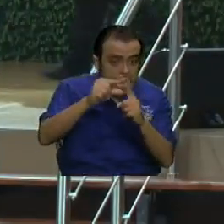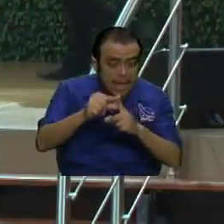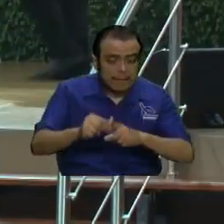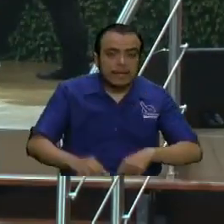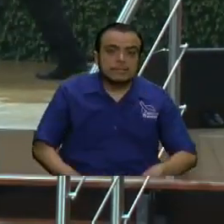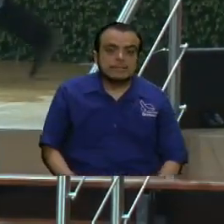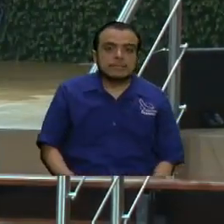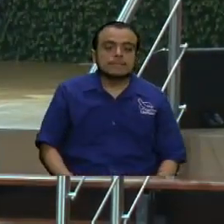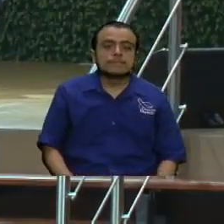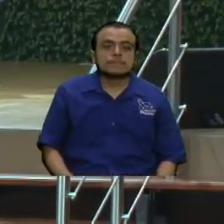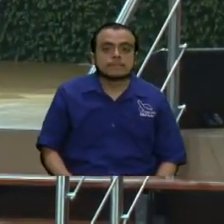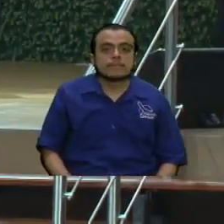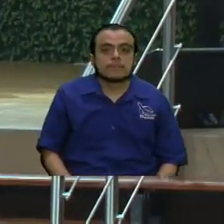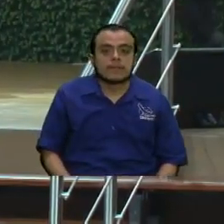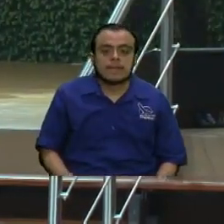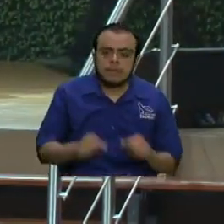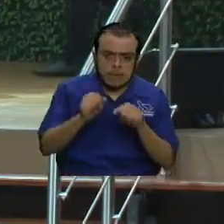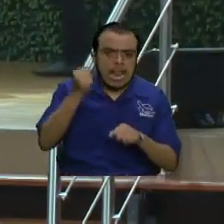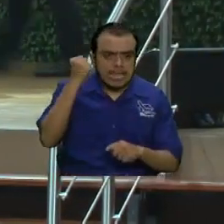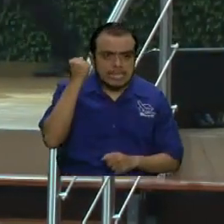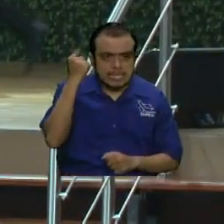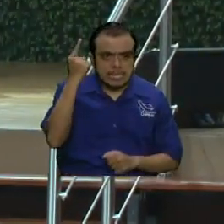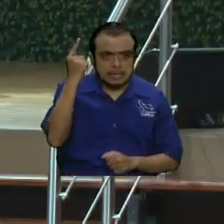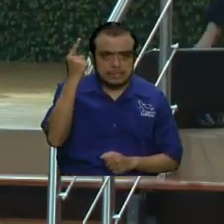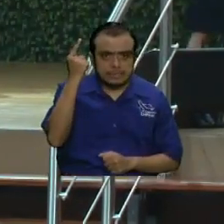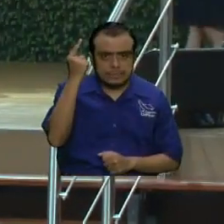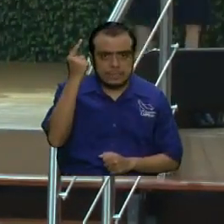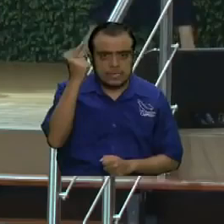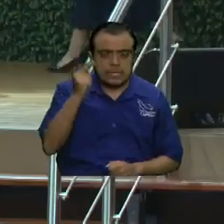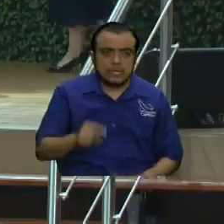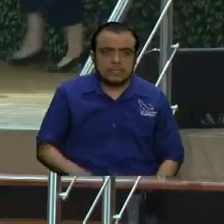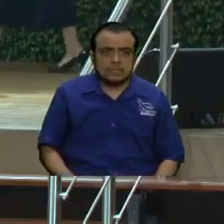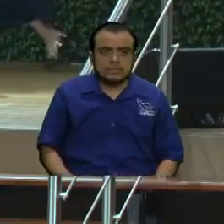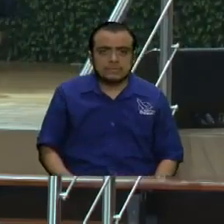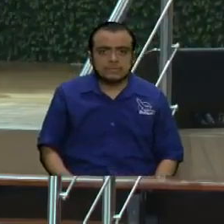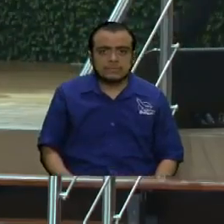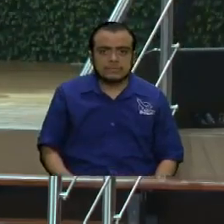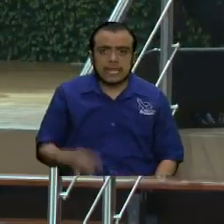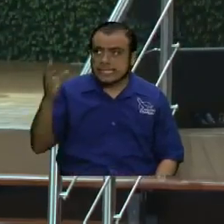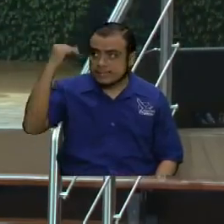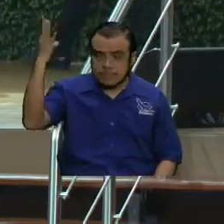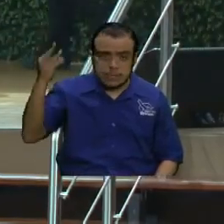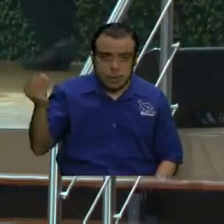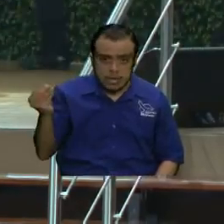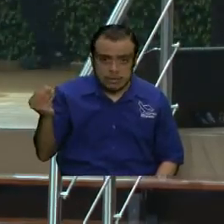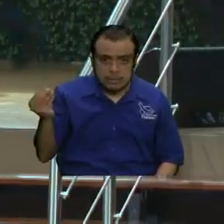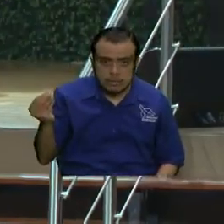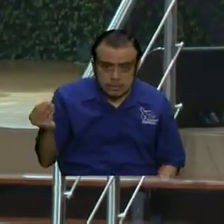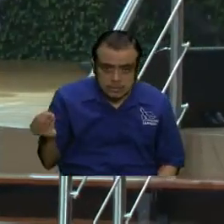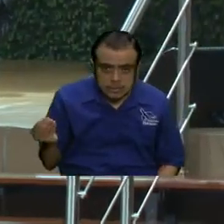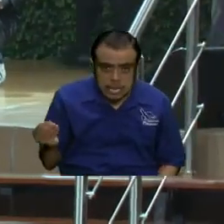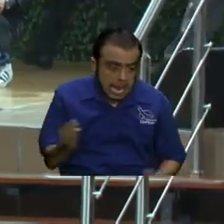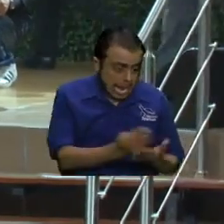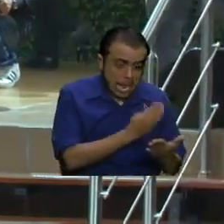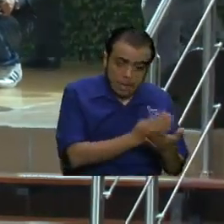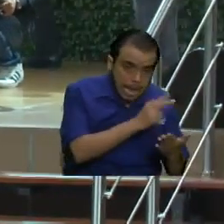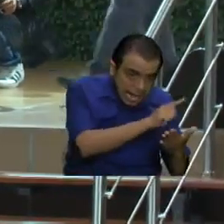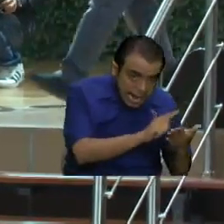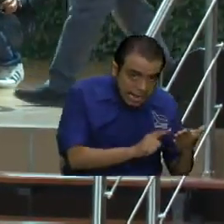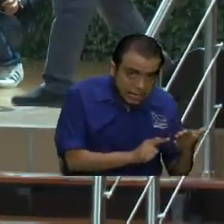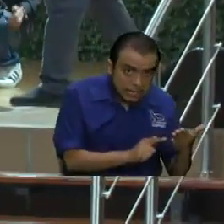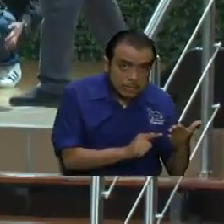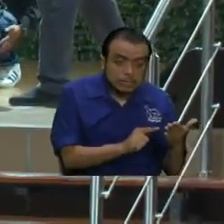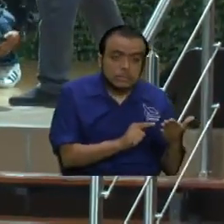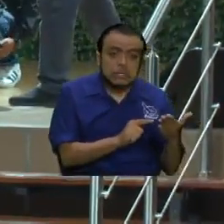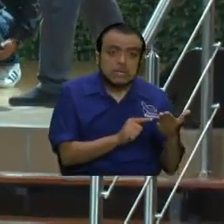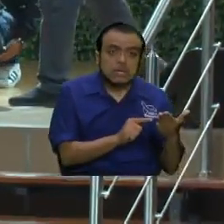manera, desde el punto de vista espiritual. Recuerde que la Biblia dice que la palabra